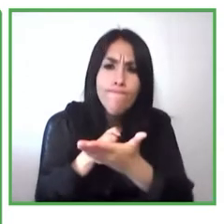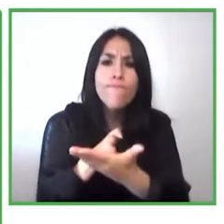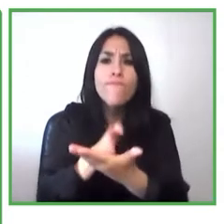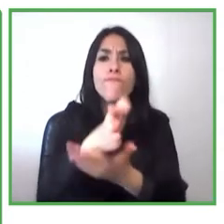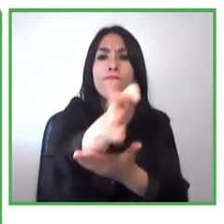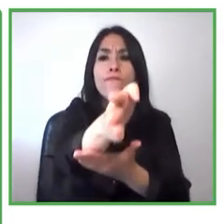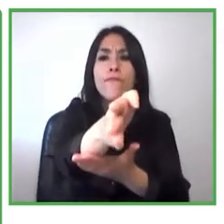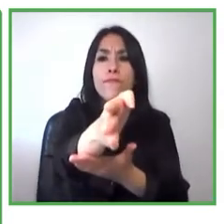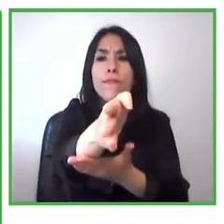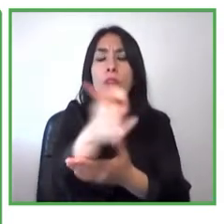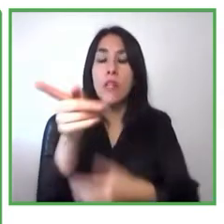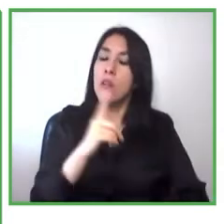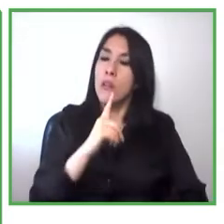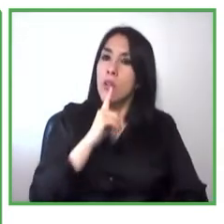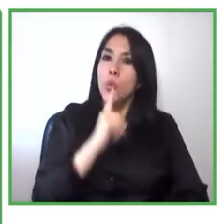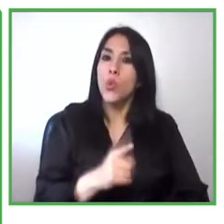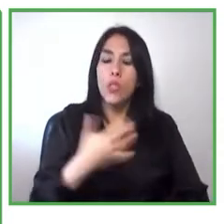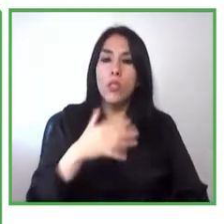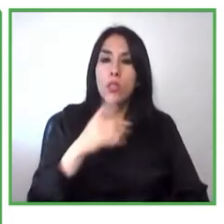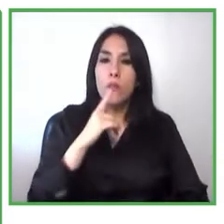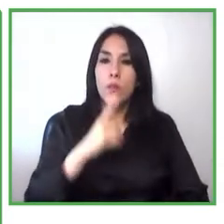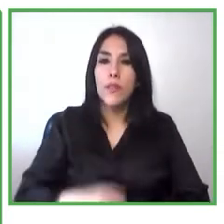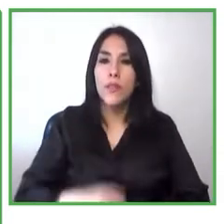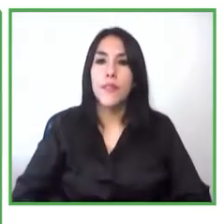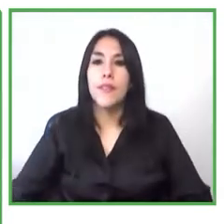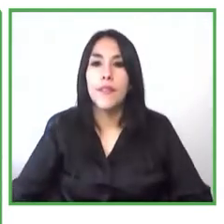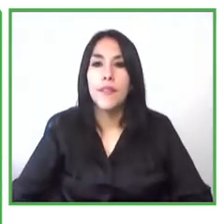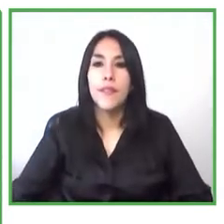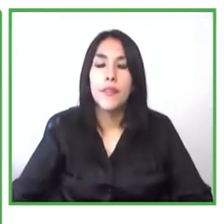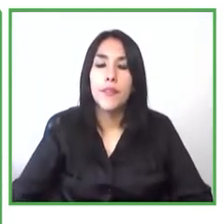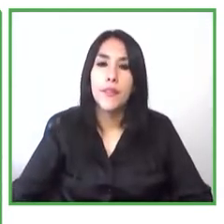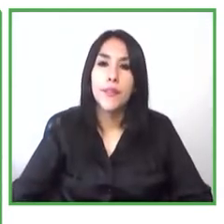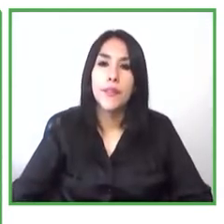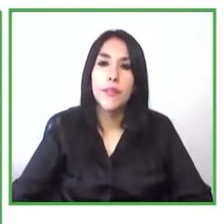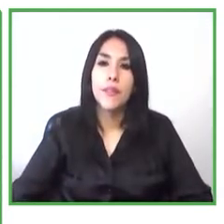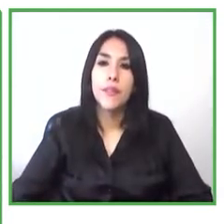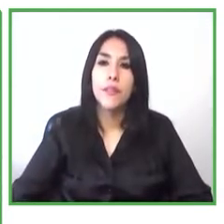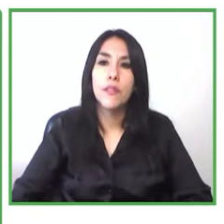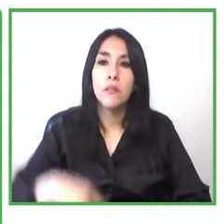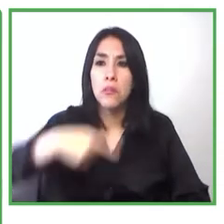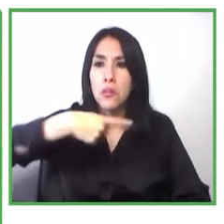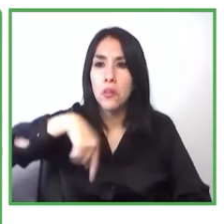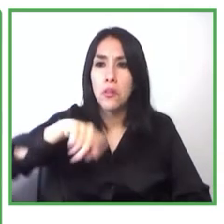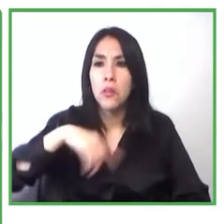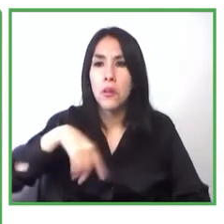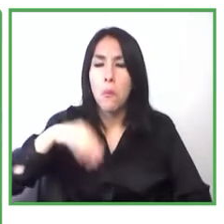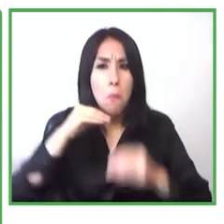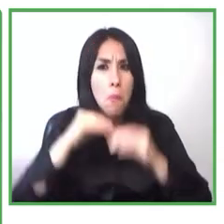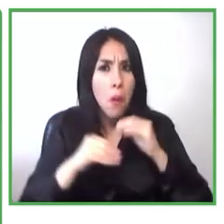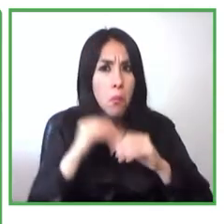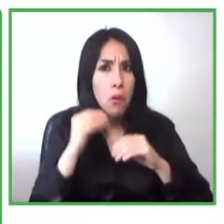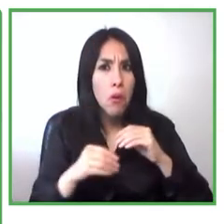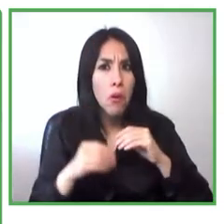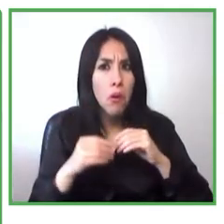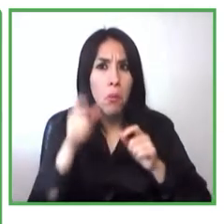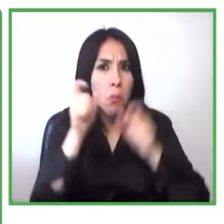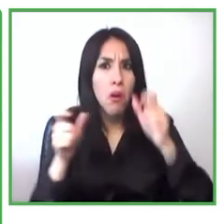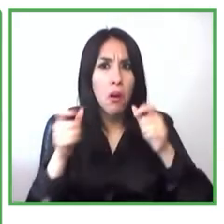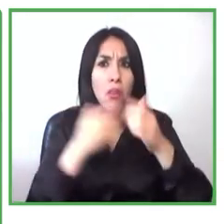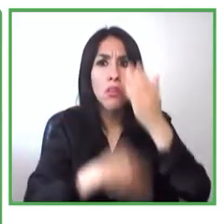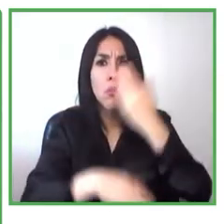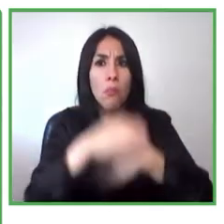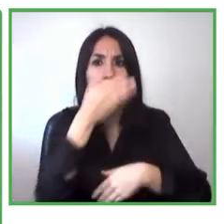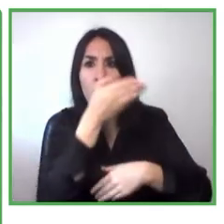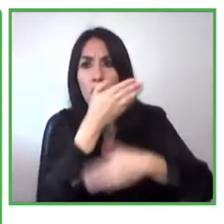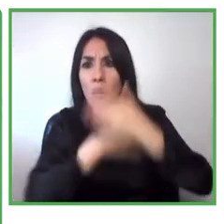pero los problemas para las personas con discapacidades cómo debería o cómo podría